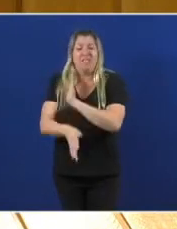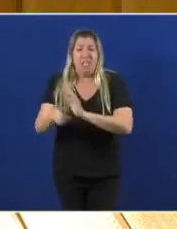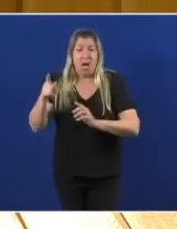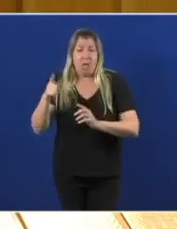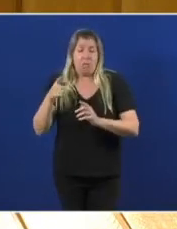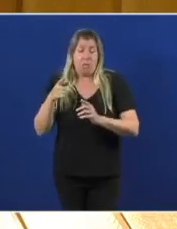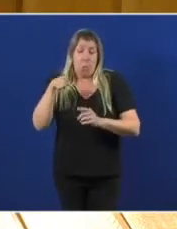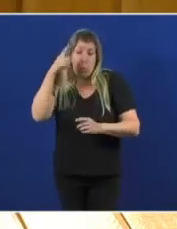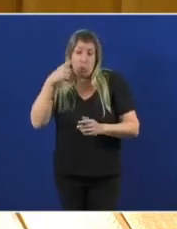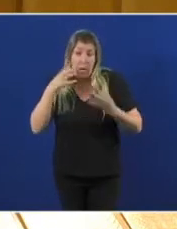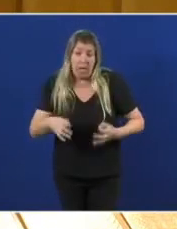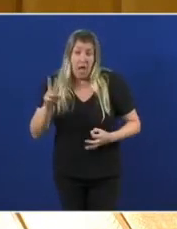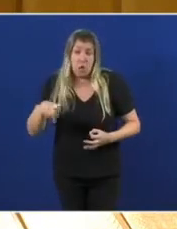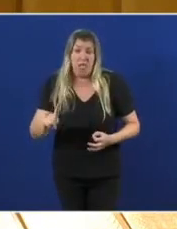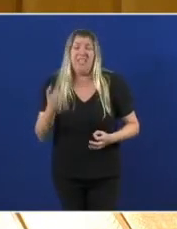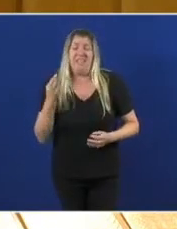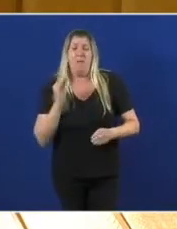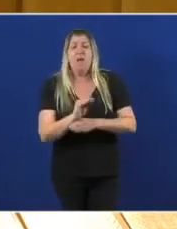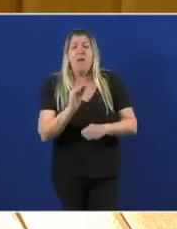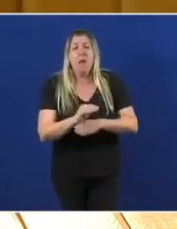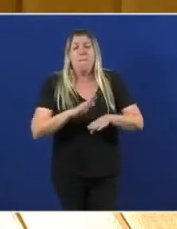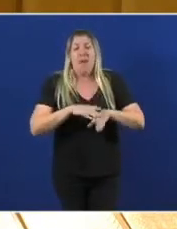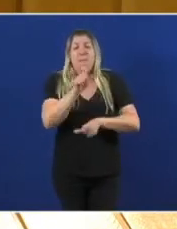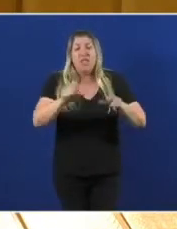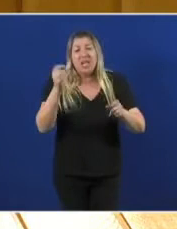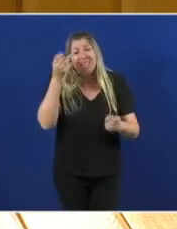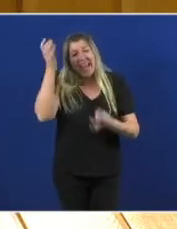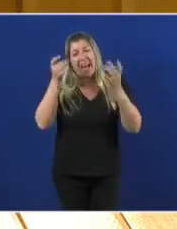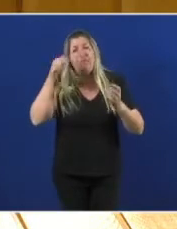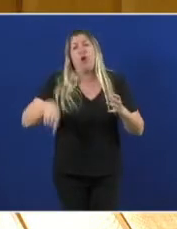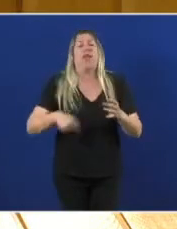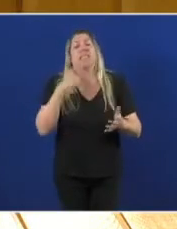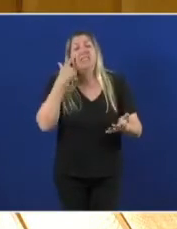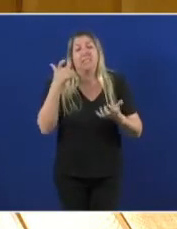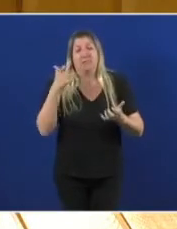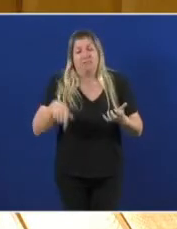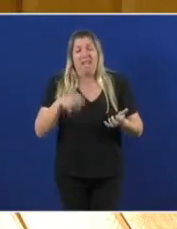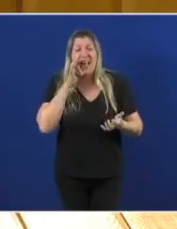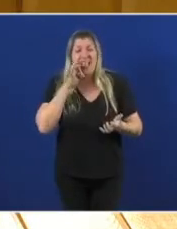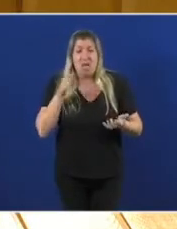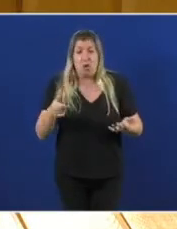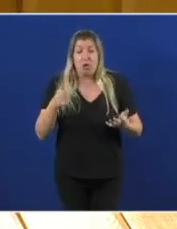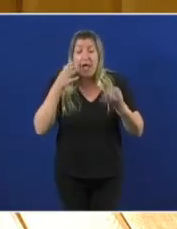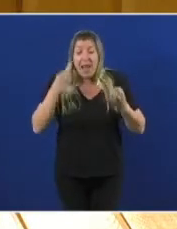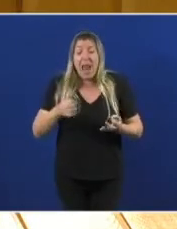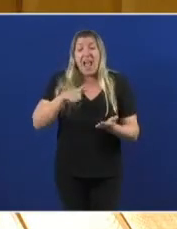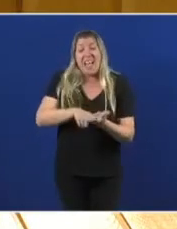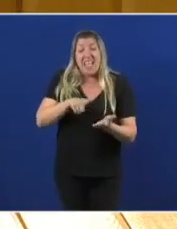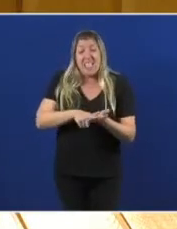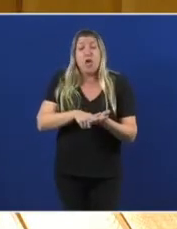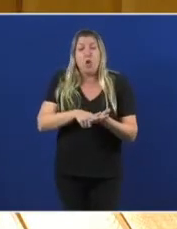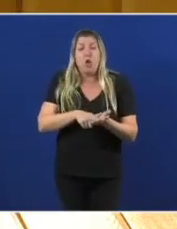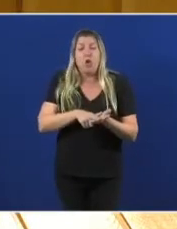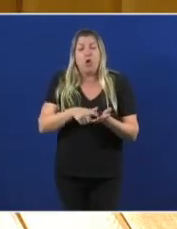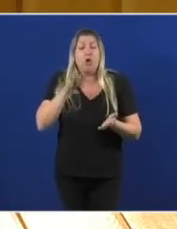creadoras. O galego segue en retroceso e a única lingua de todo o Estado que perde falantes